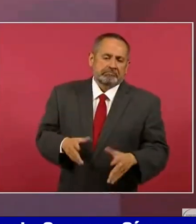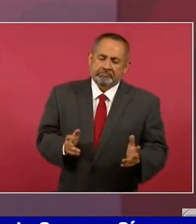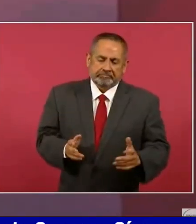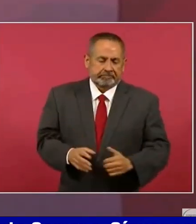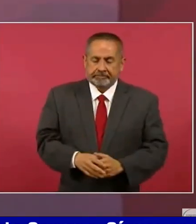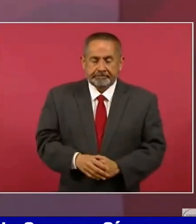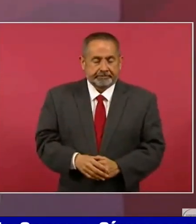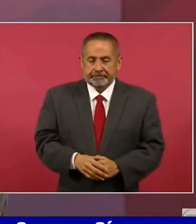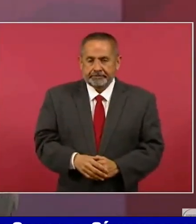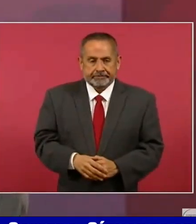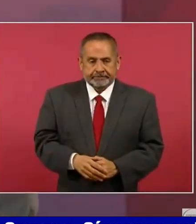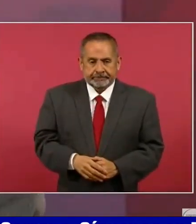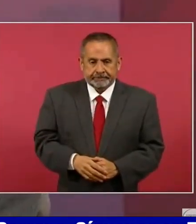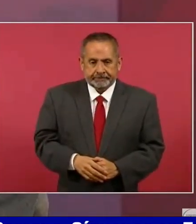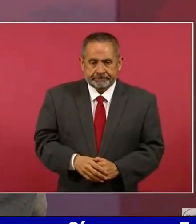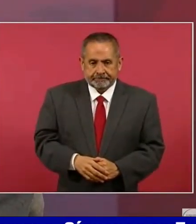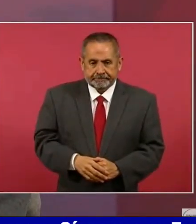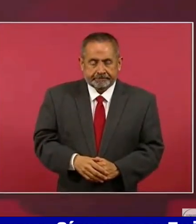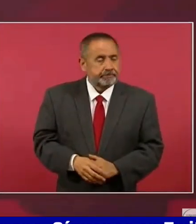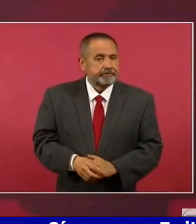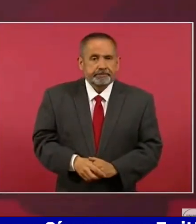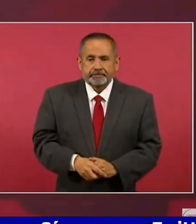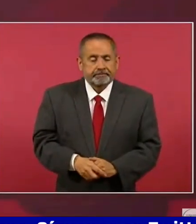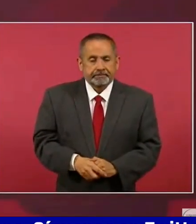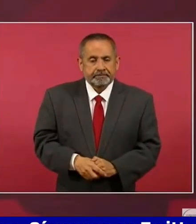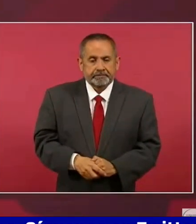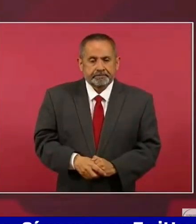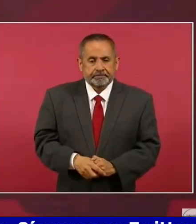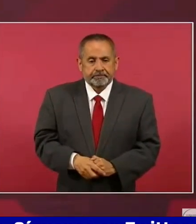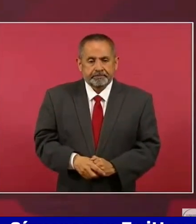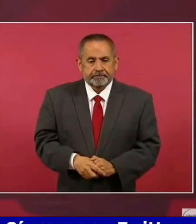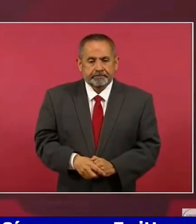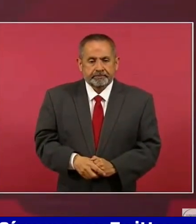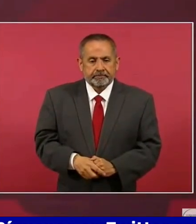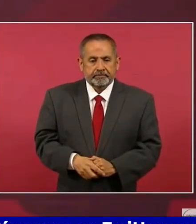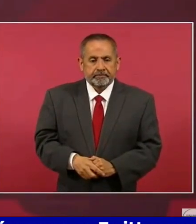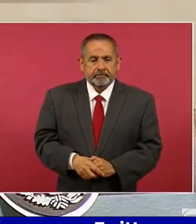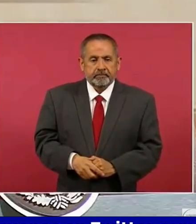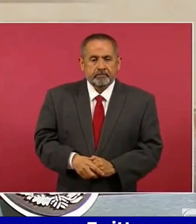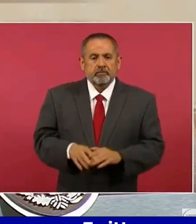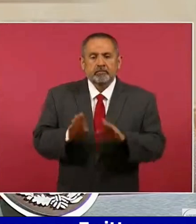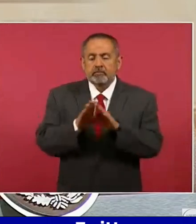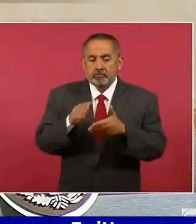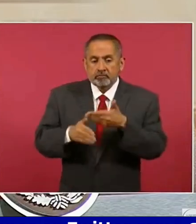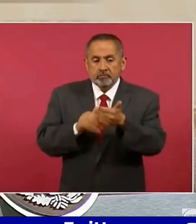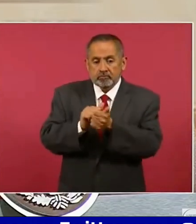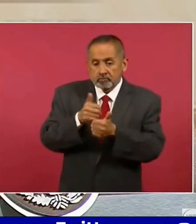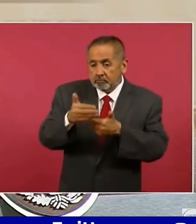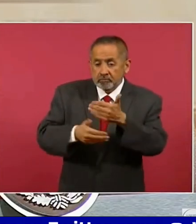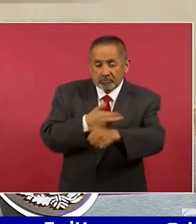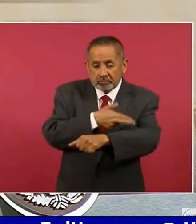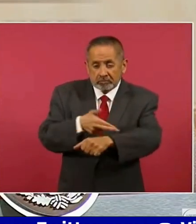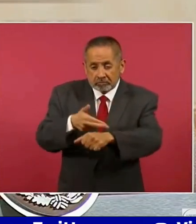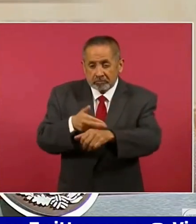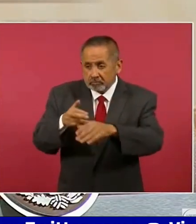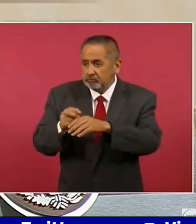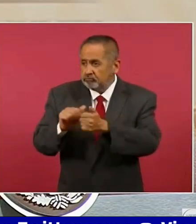No se puede participar en un proceso de transformación